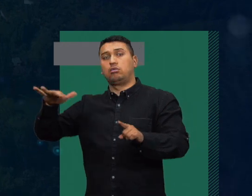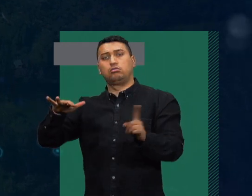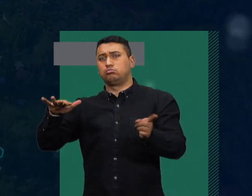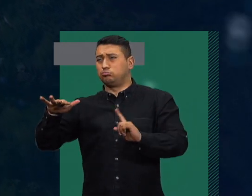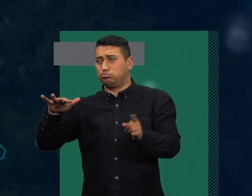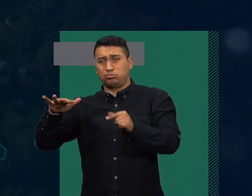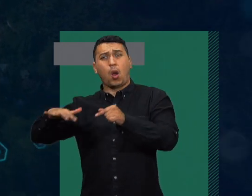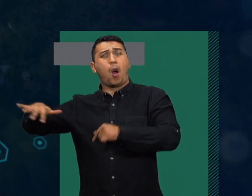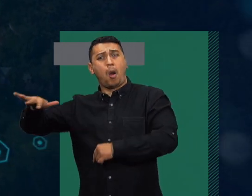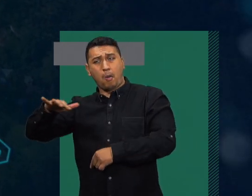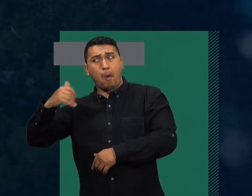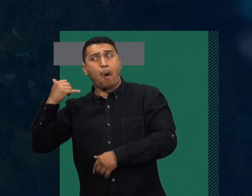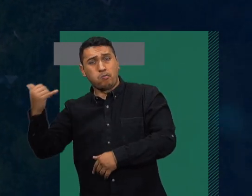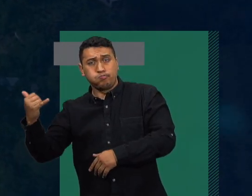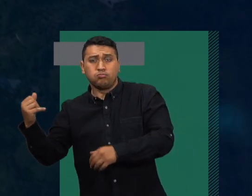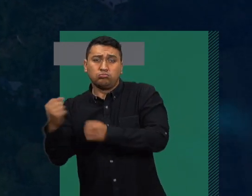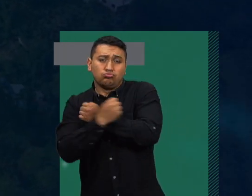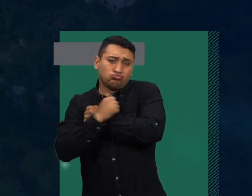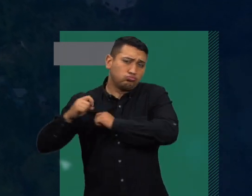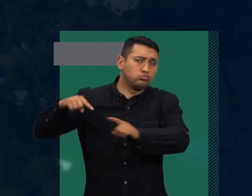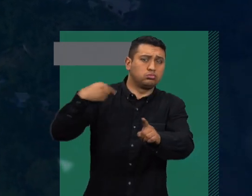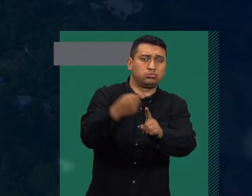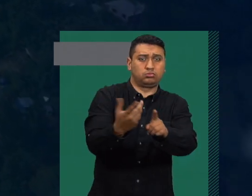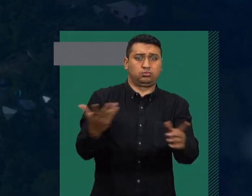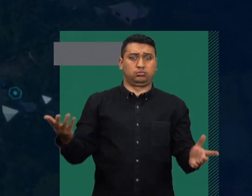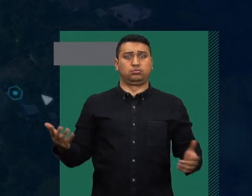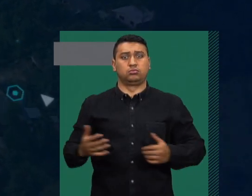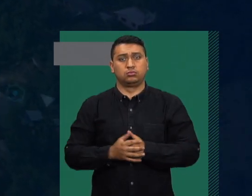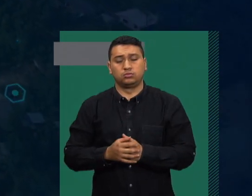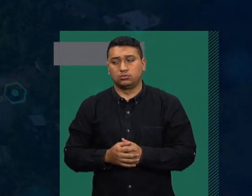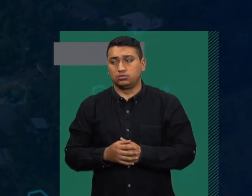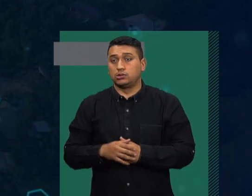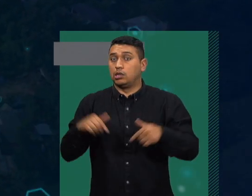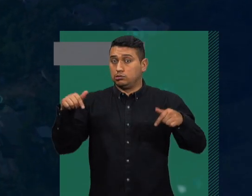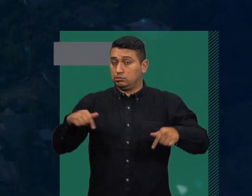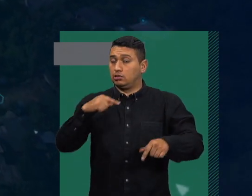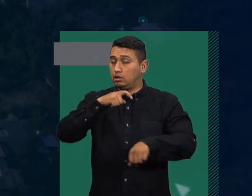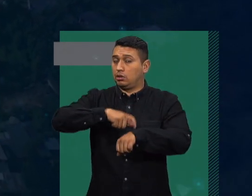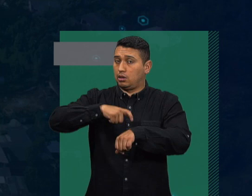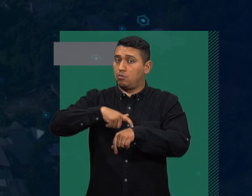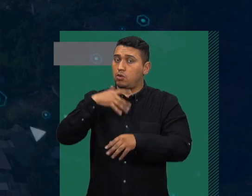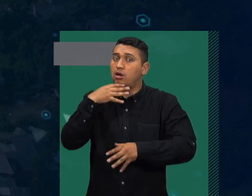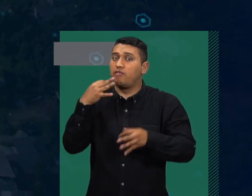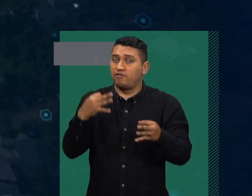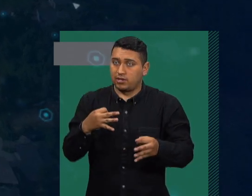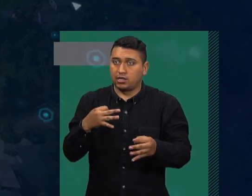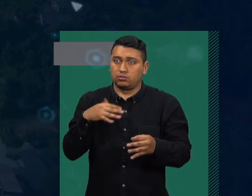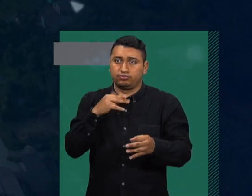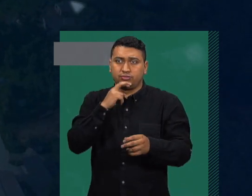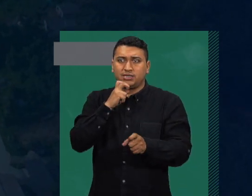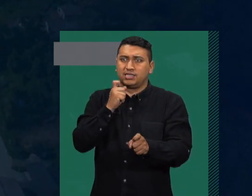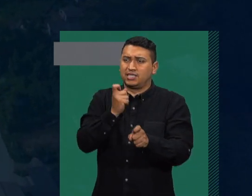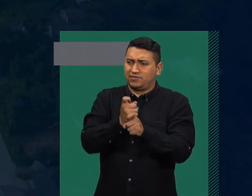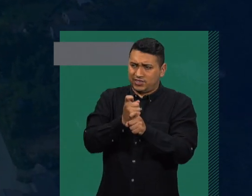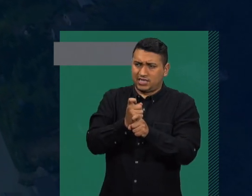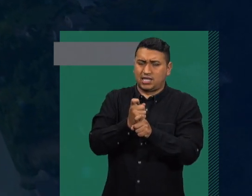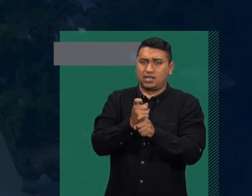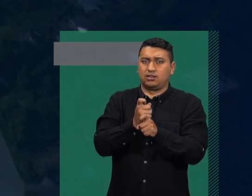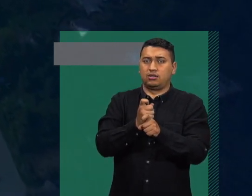Esto es un tiempo muy difícil para todos y más aún para quienes sufrimos enfermedades mentales y está bien que lo sea,